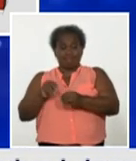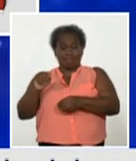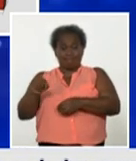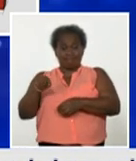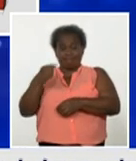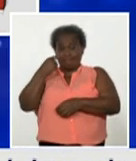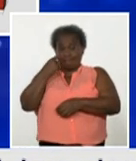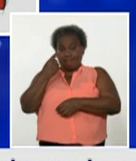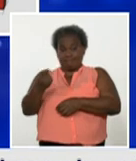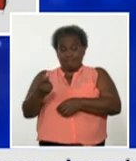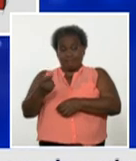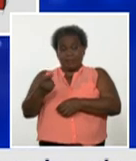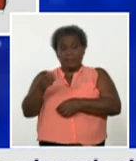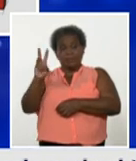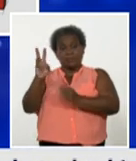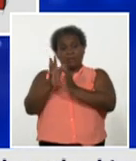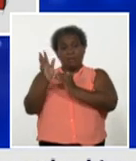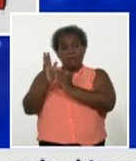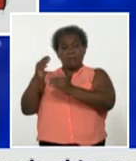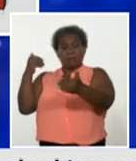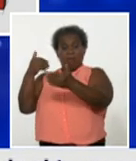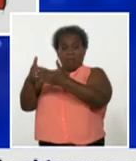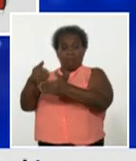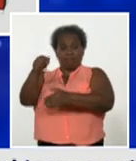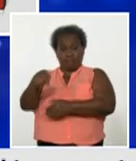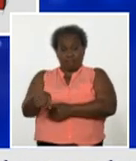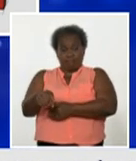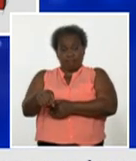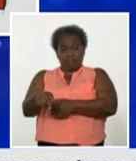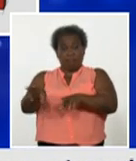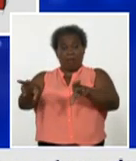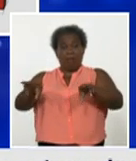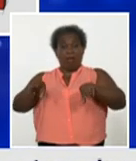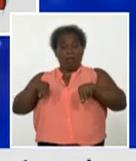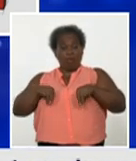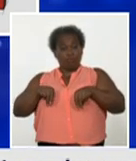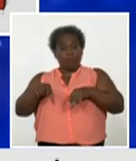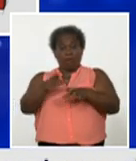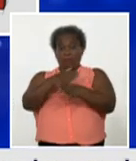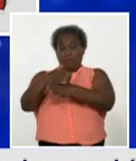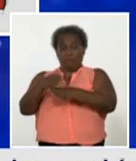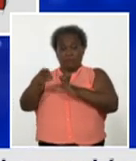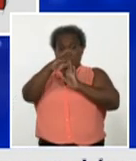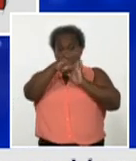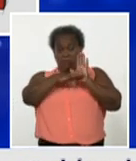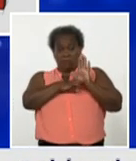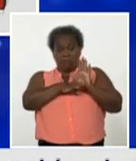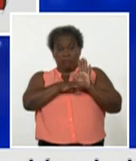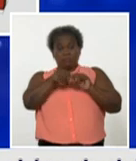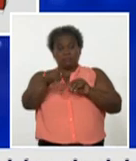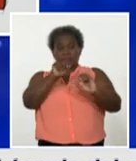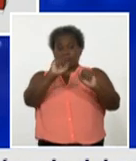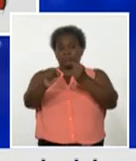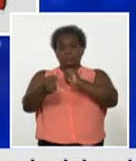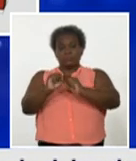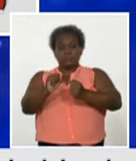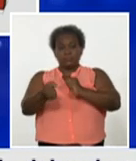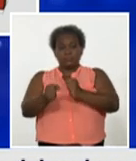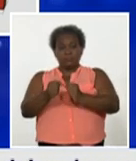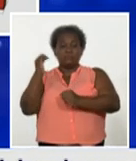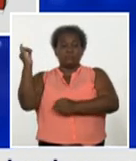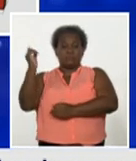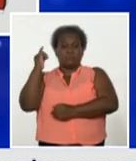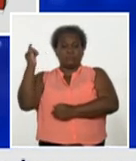de tres meses en que se adoptaron protocolos diferentes para el control sanitario internacional.